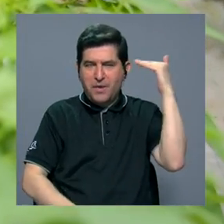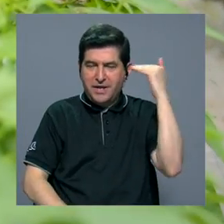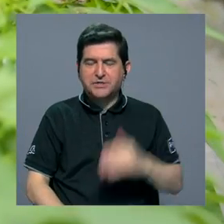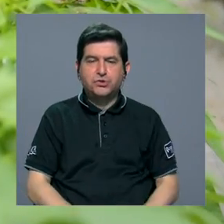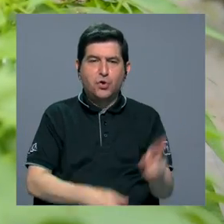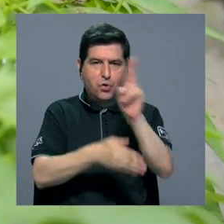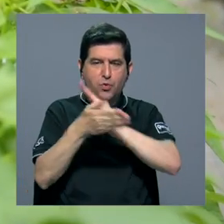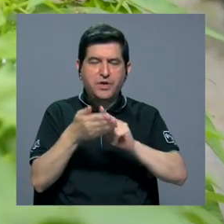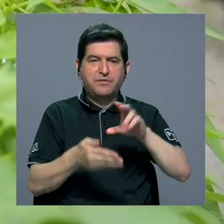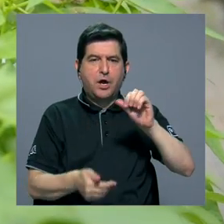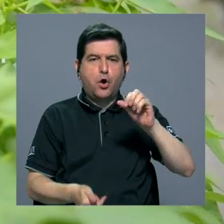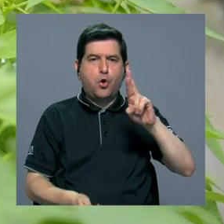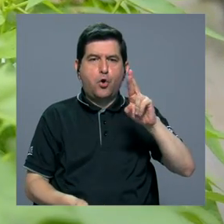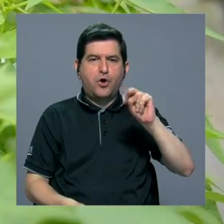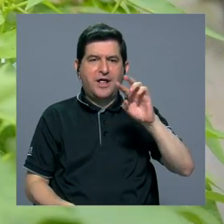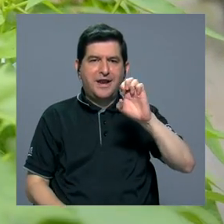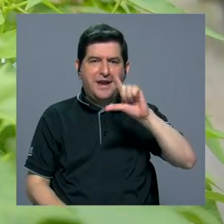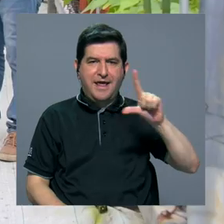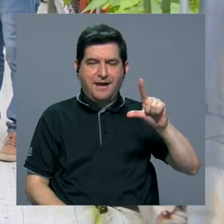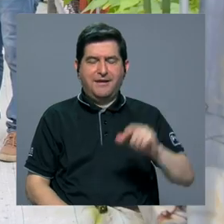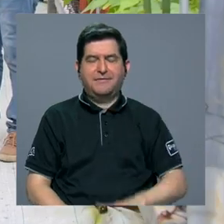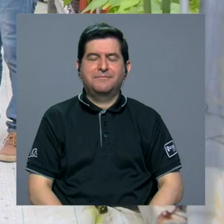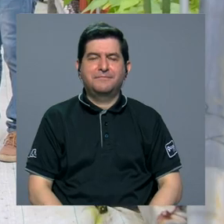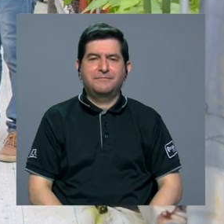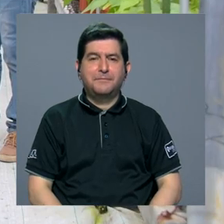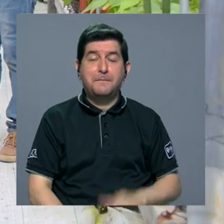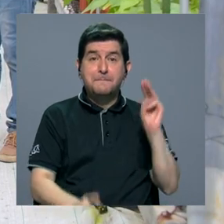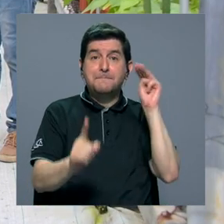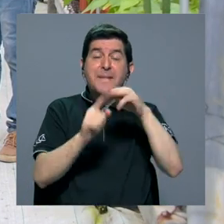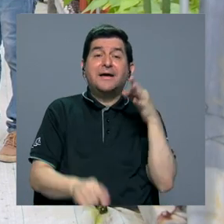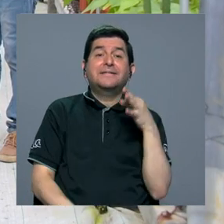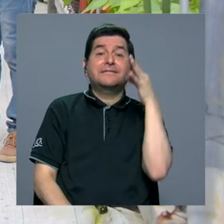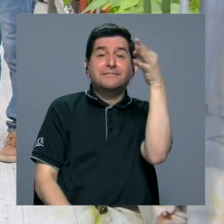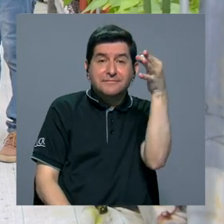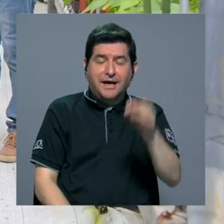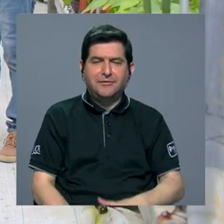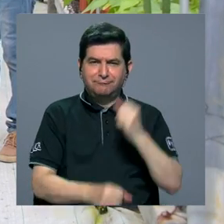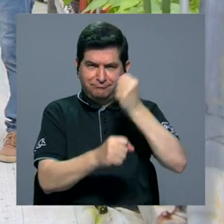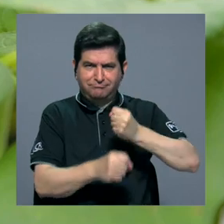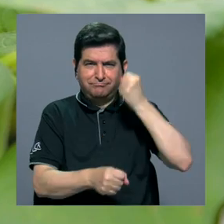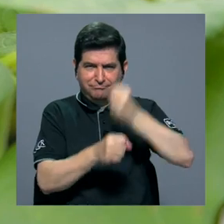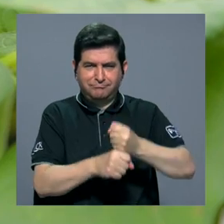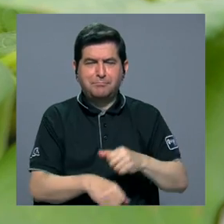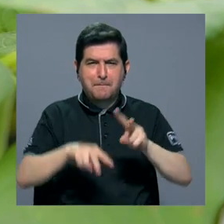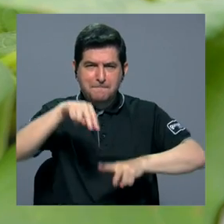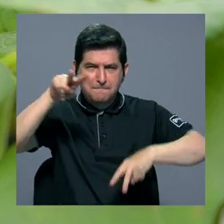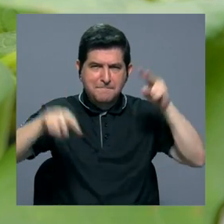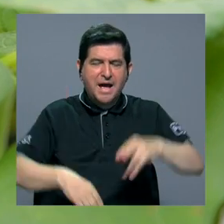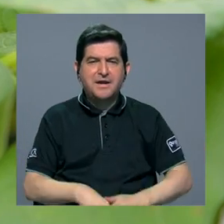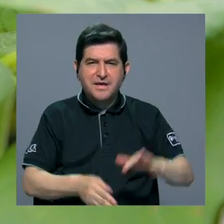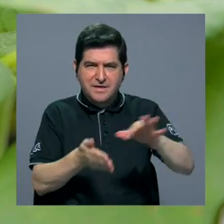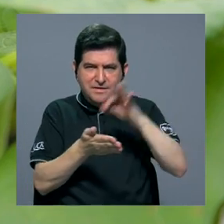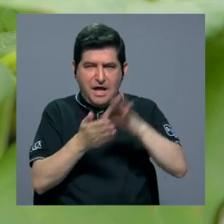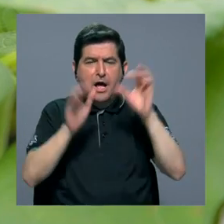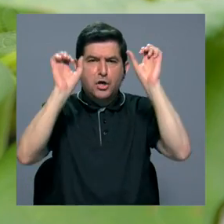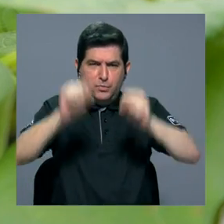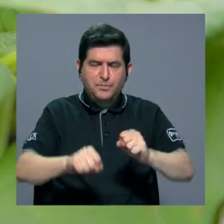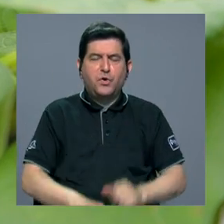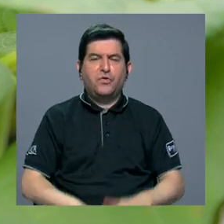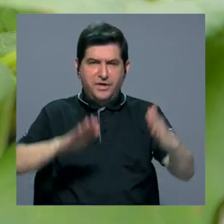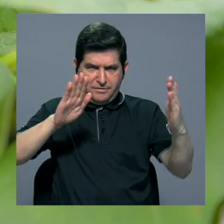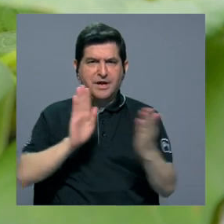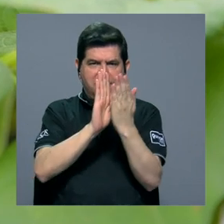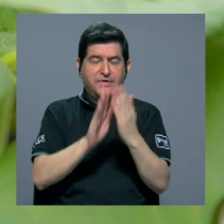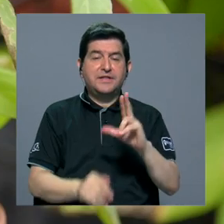coreana y de la Universidad Cornell. La meta a futuro es trabajar en variedades de frijol que puedan hacer